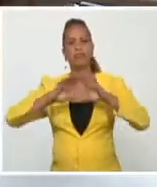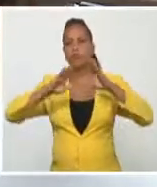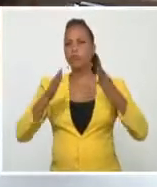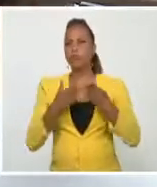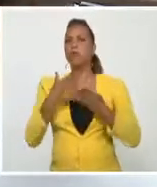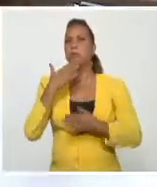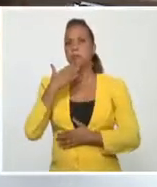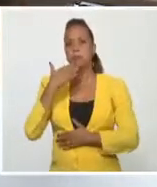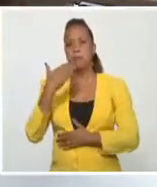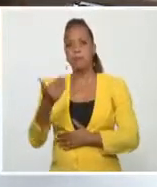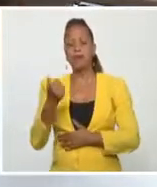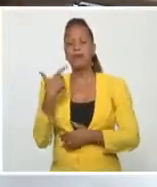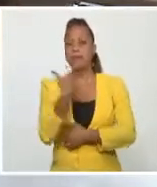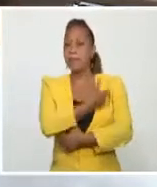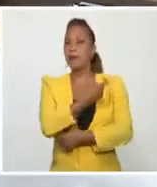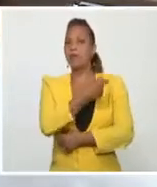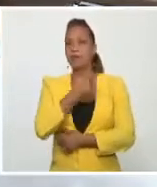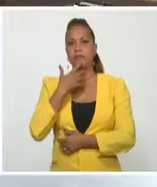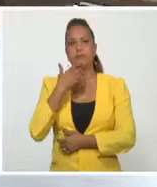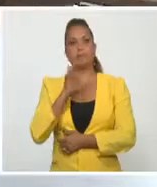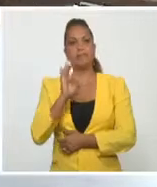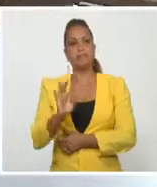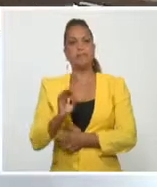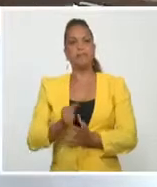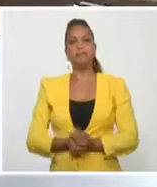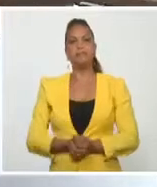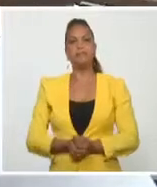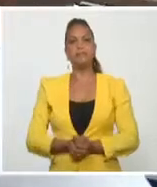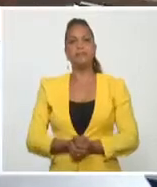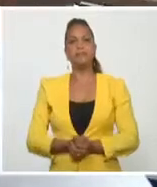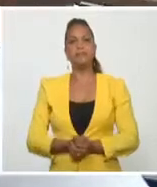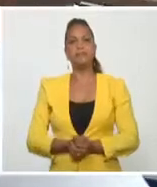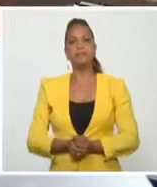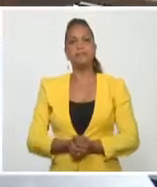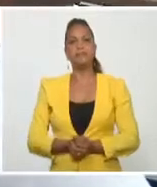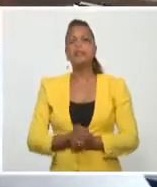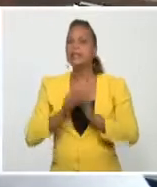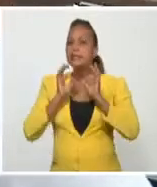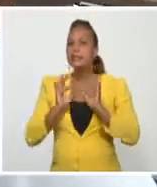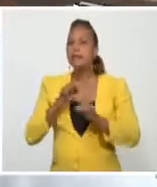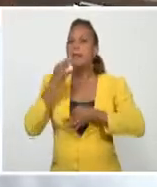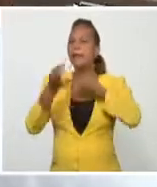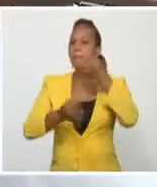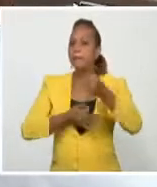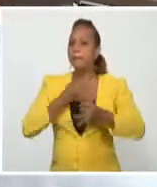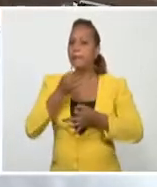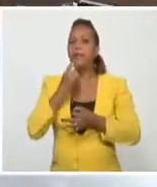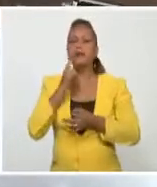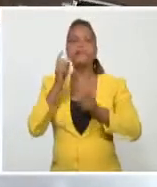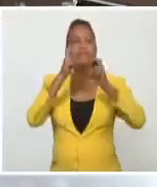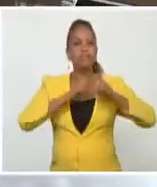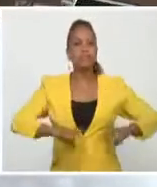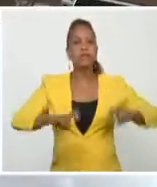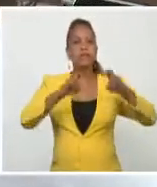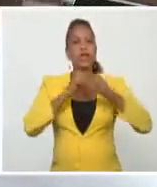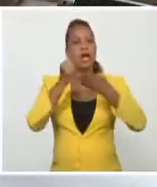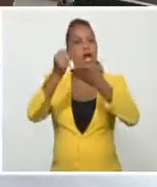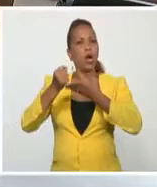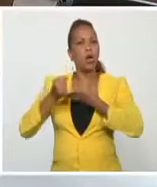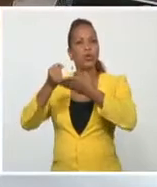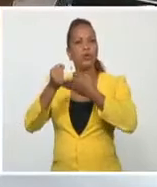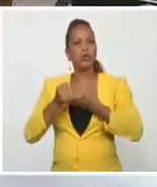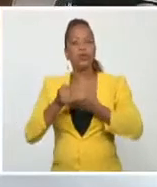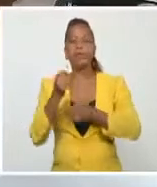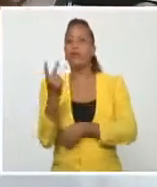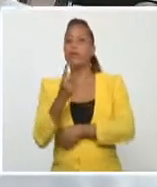pueden tener estas vacunas. Así que no solamente siguiendo esa información, sino también explorando las posibilidades de colaboración entre